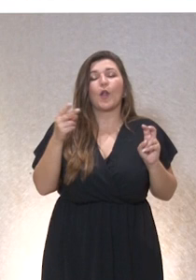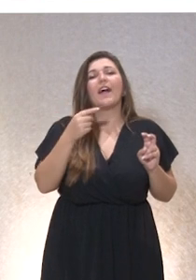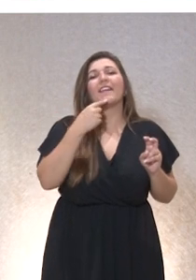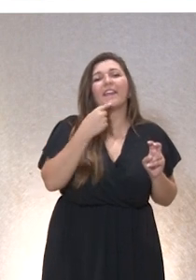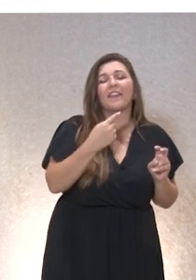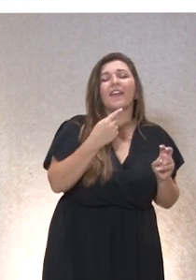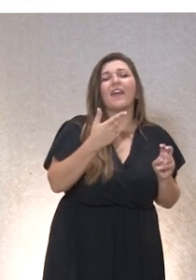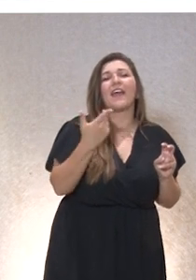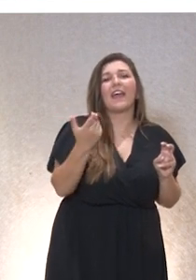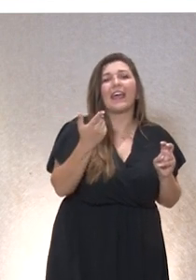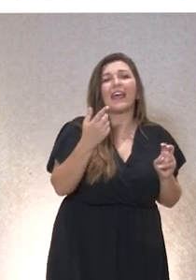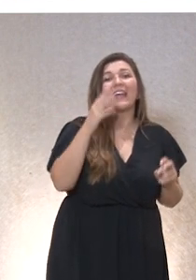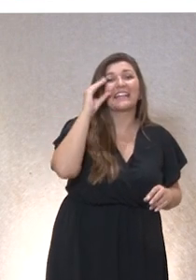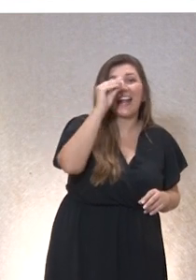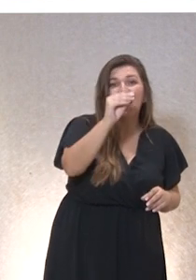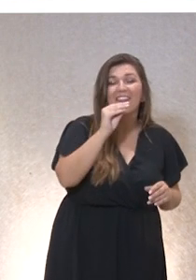Discapacidad.